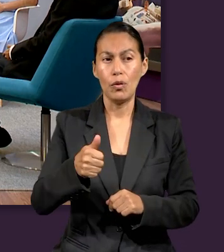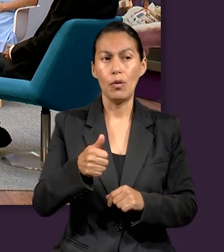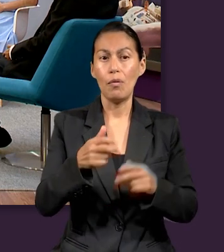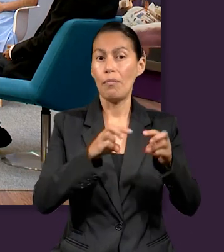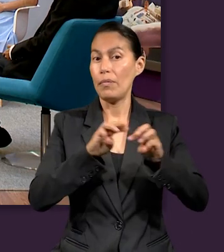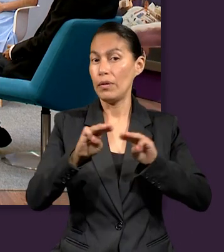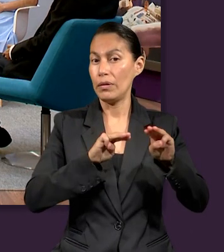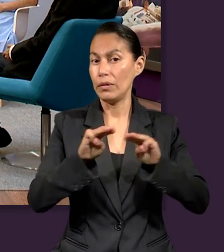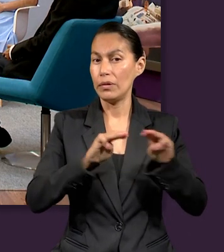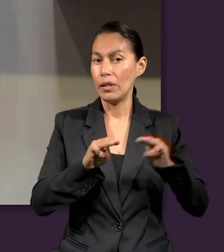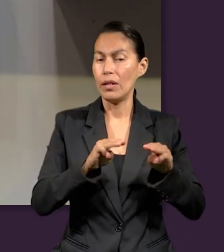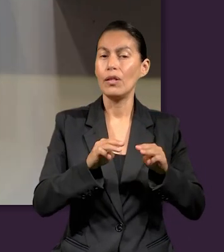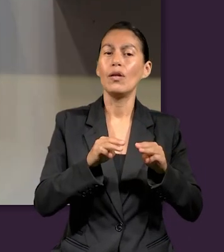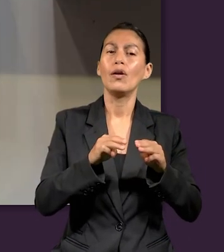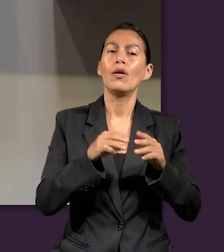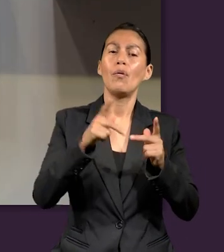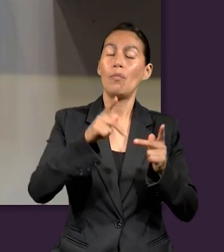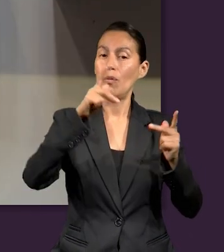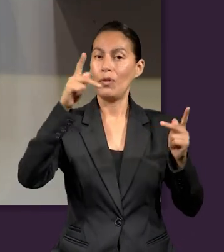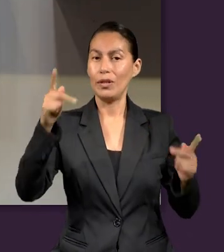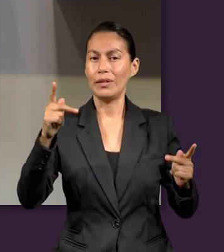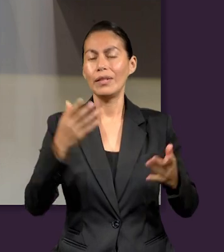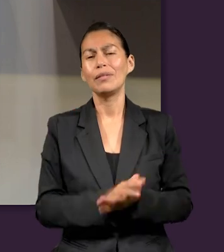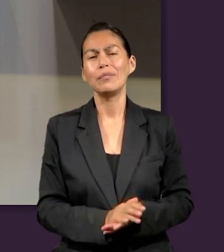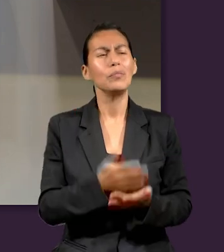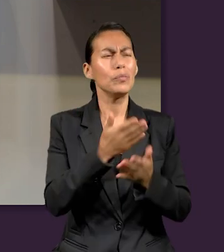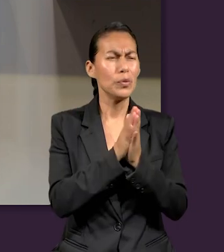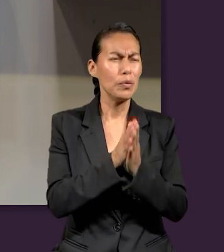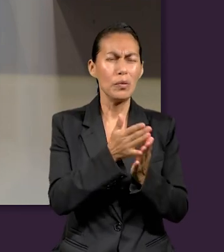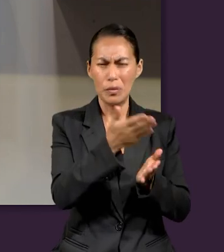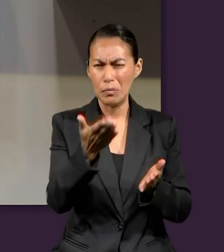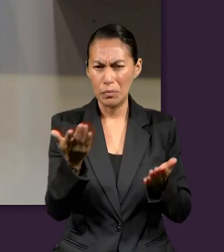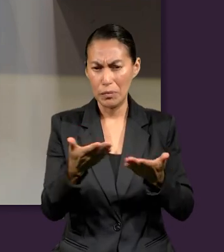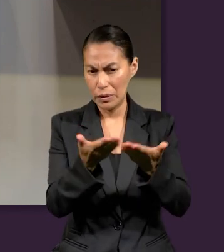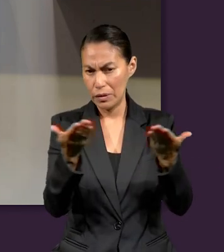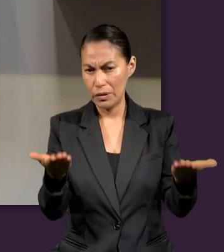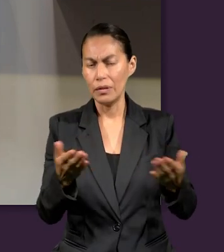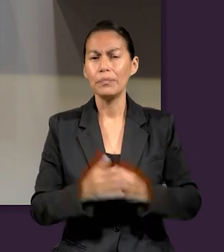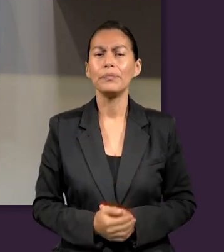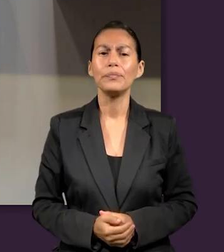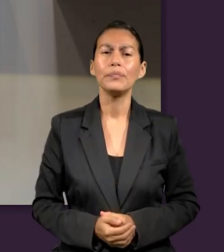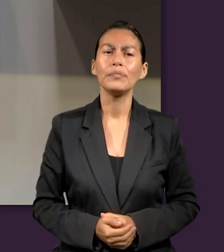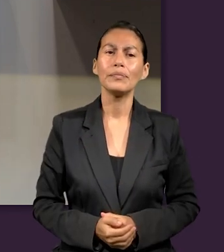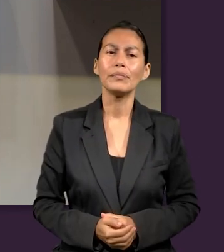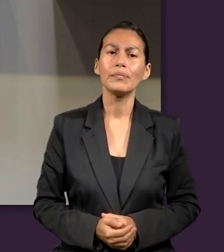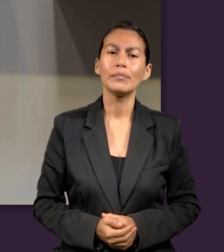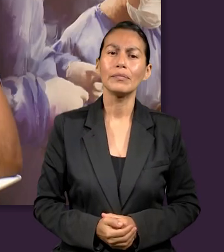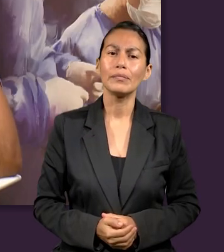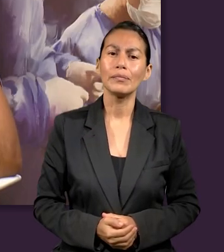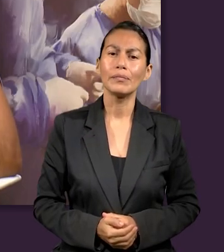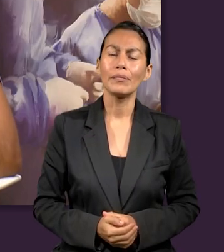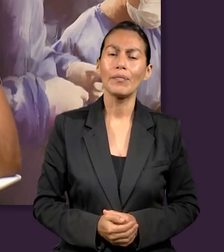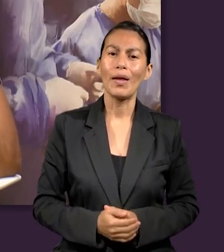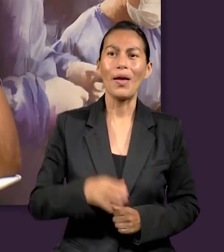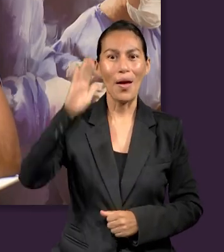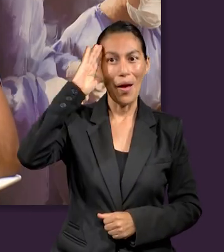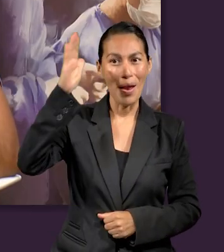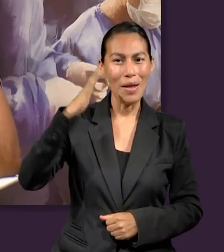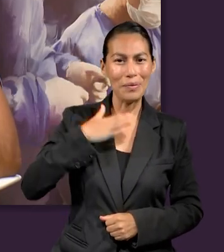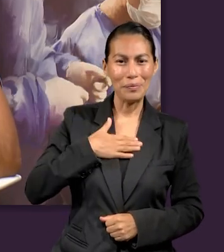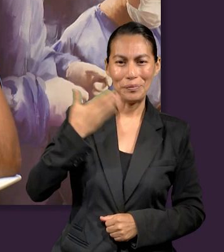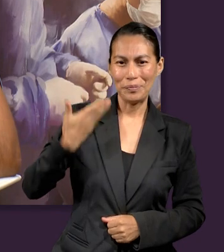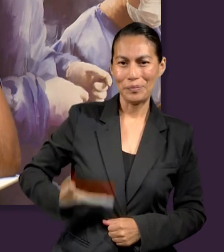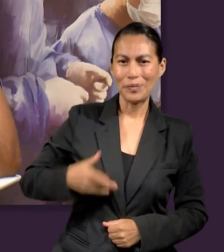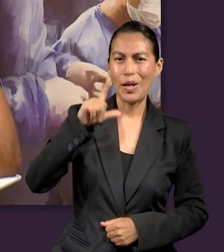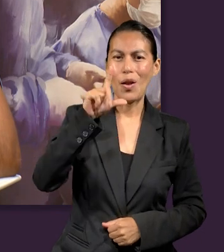integrantes de un ministerio que se llama Expresión Celestial, así que preséntense ustedes para que nuestros amigos puedan conocerles. Hola, mi